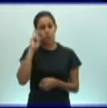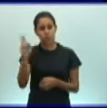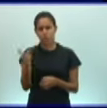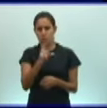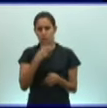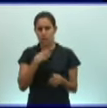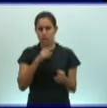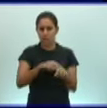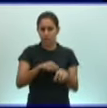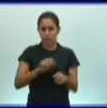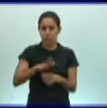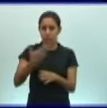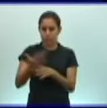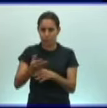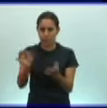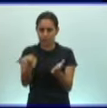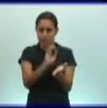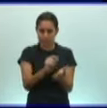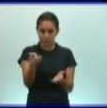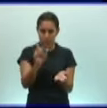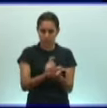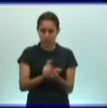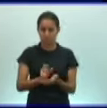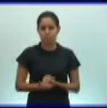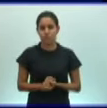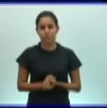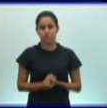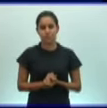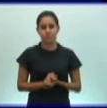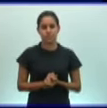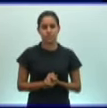pueden remitirse a las páginas del libro de texto.